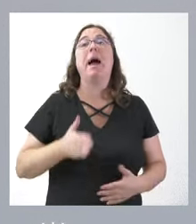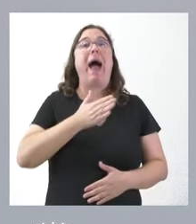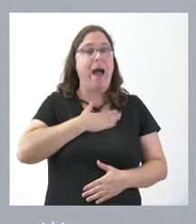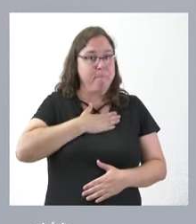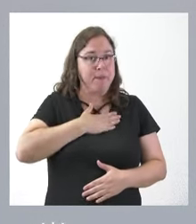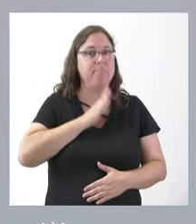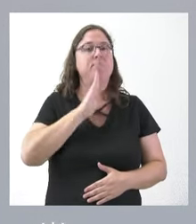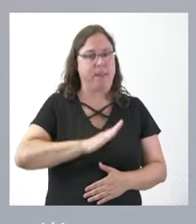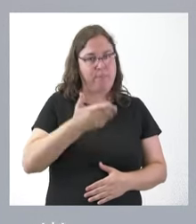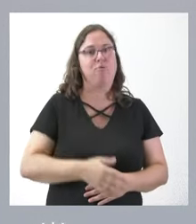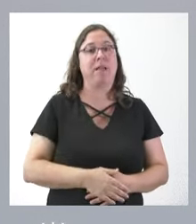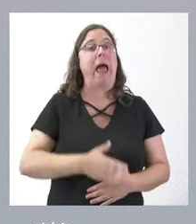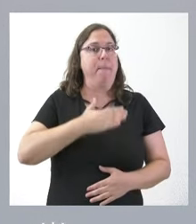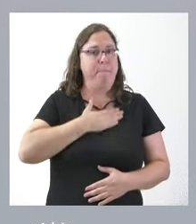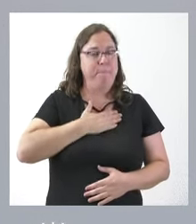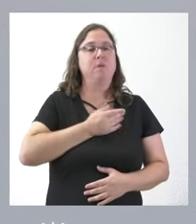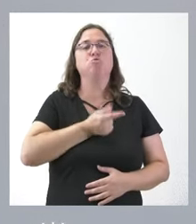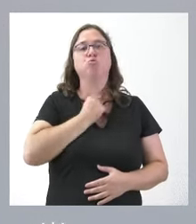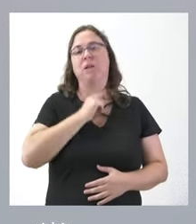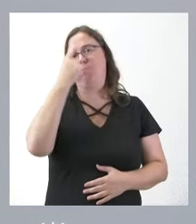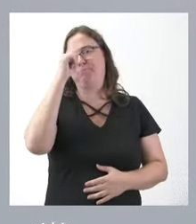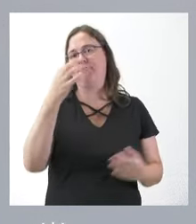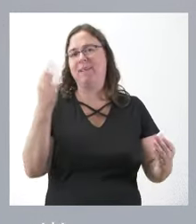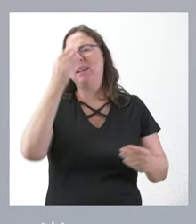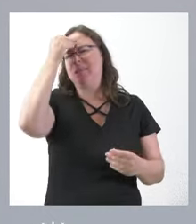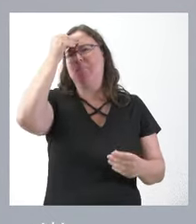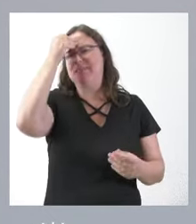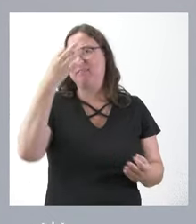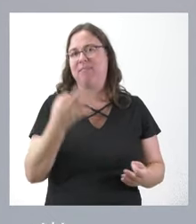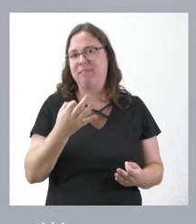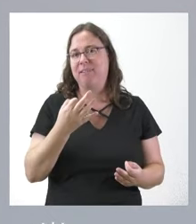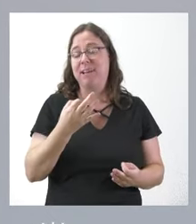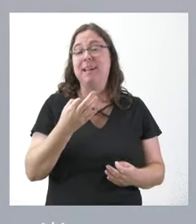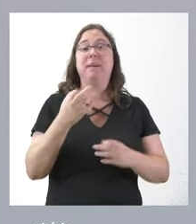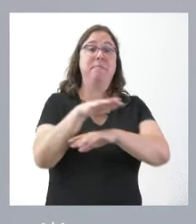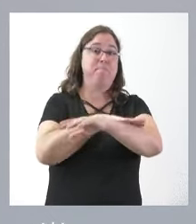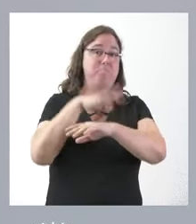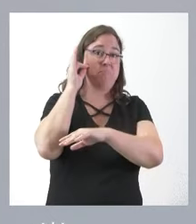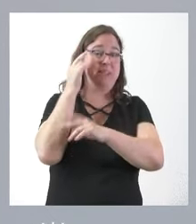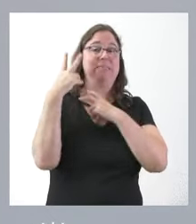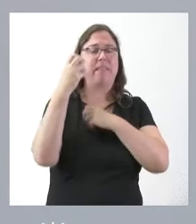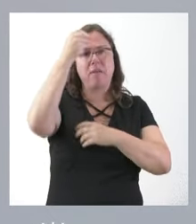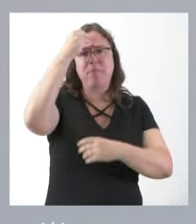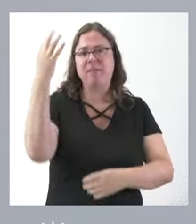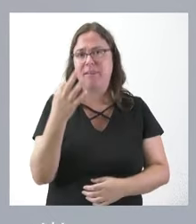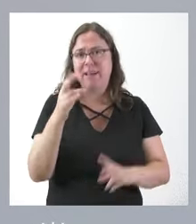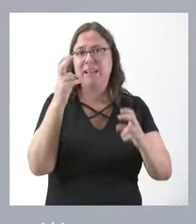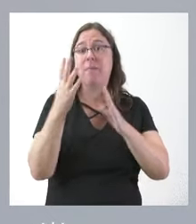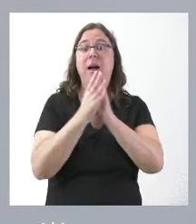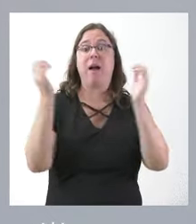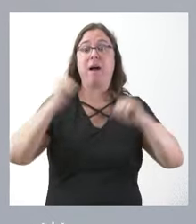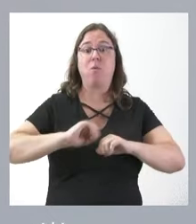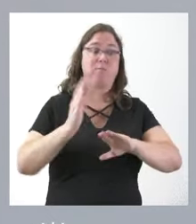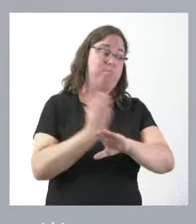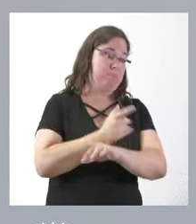parece y a mí me gustaría saber qué piensa la ministra de Hacienda sobre ese acuerdo que hemos conocido a